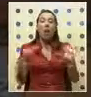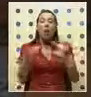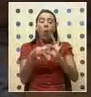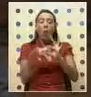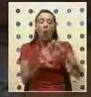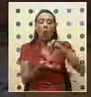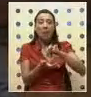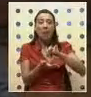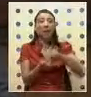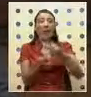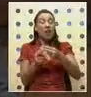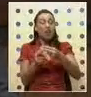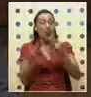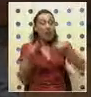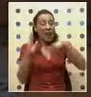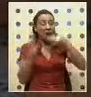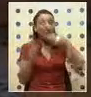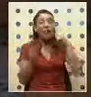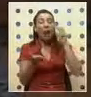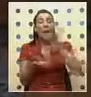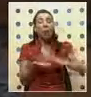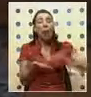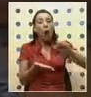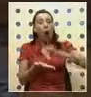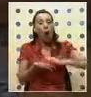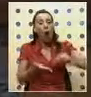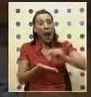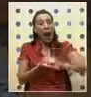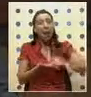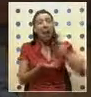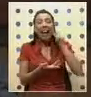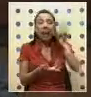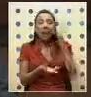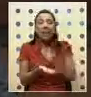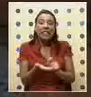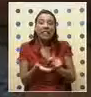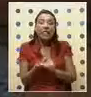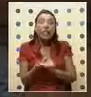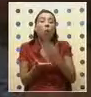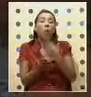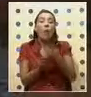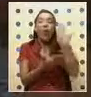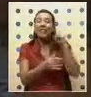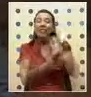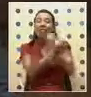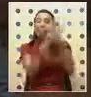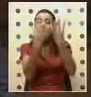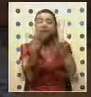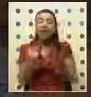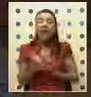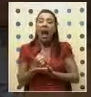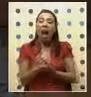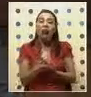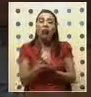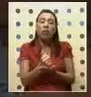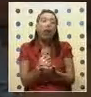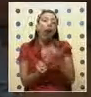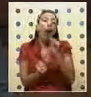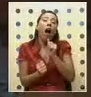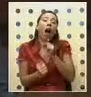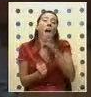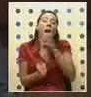El título de esta cinta viene de un poema que Mandela tenía escrito en una hoja de papel durante su prisión, ayudándole a sobrellevarse a un